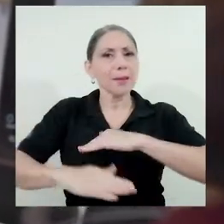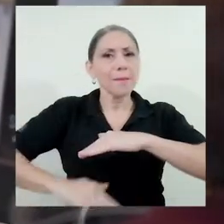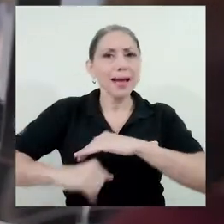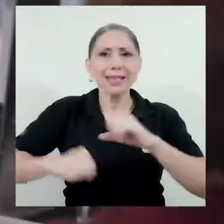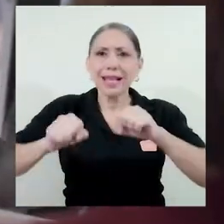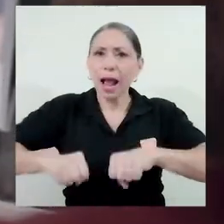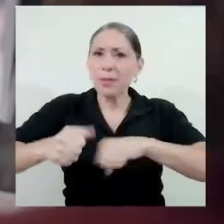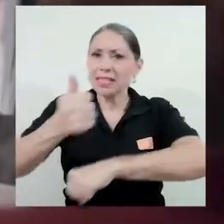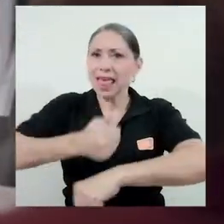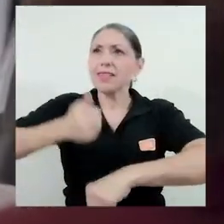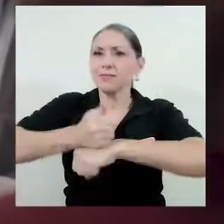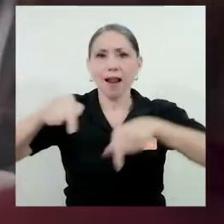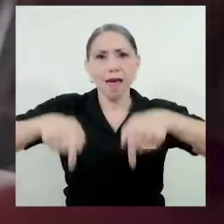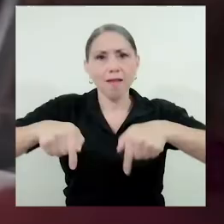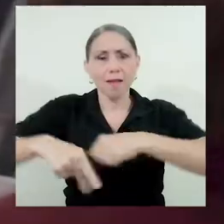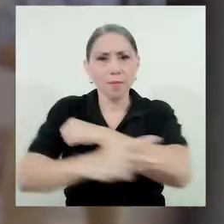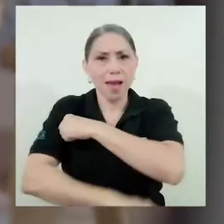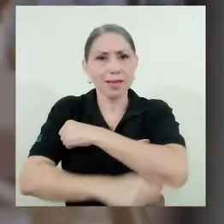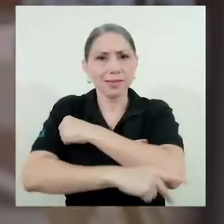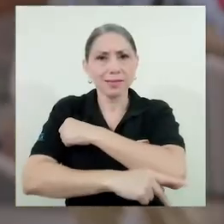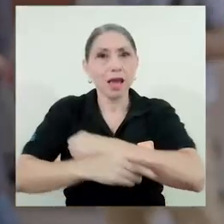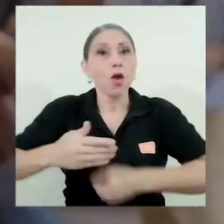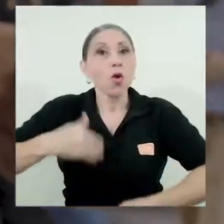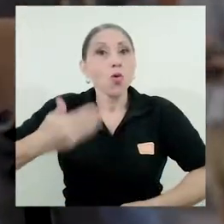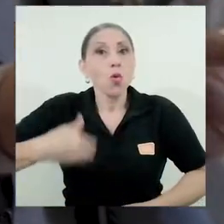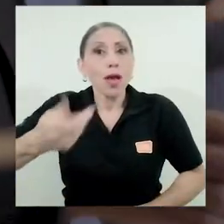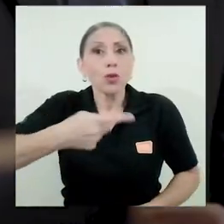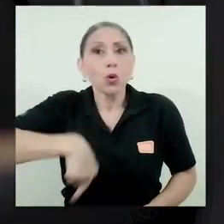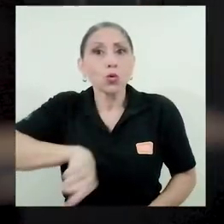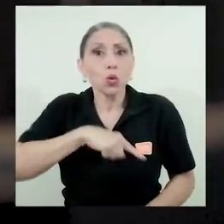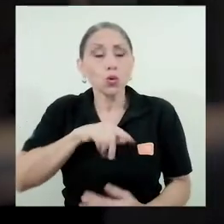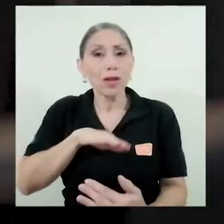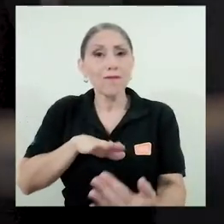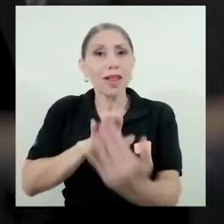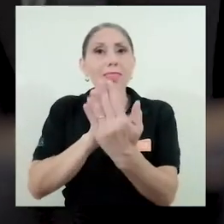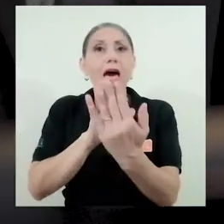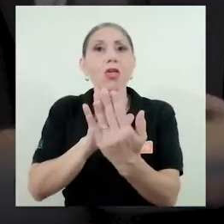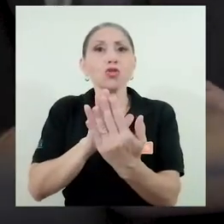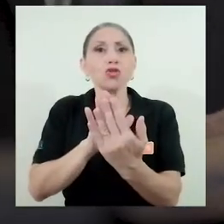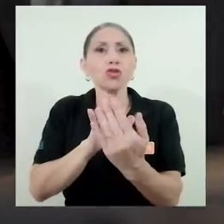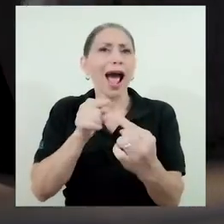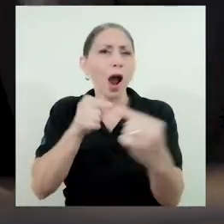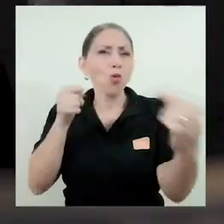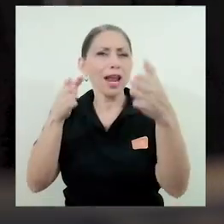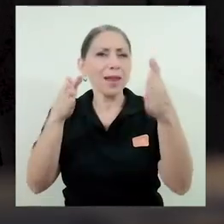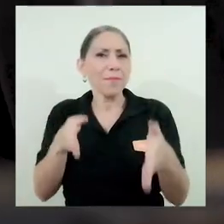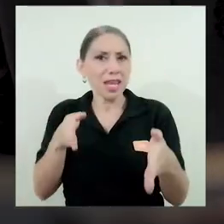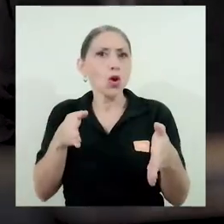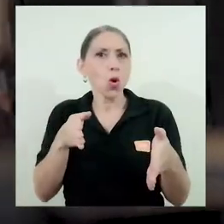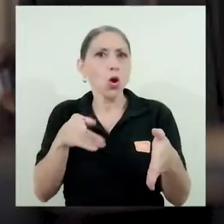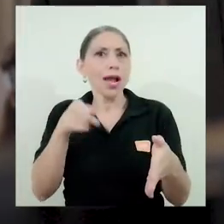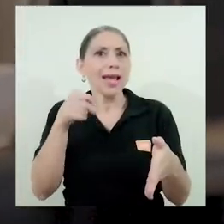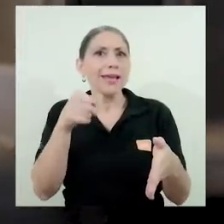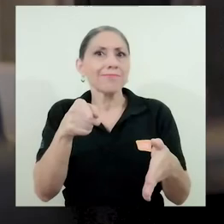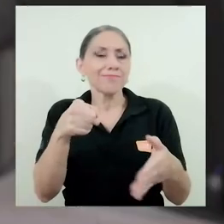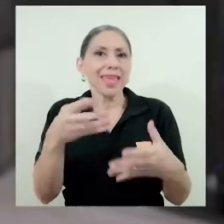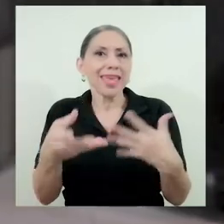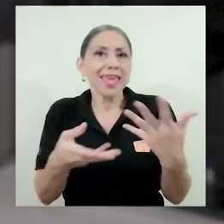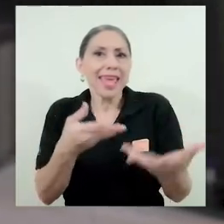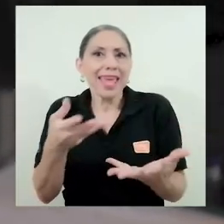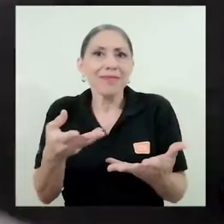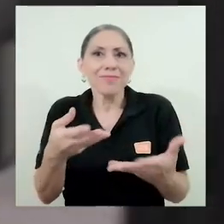base, esa capacidad instalada país, para que cuando nos vemos enfrentados ante un enemigo que está hincando